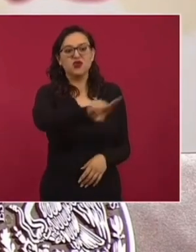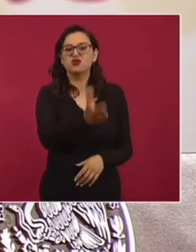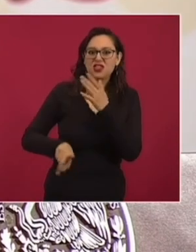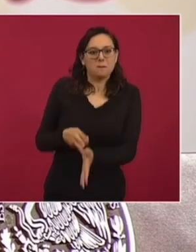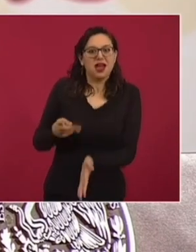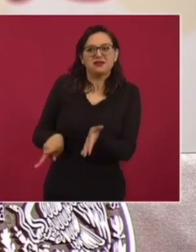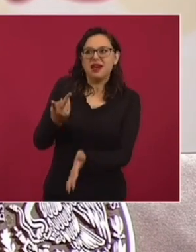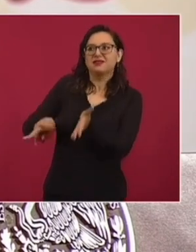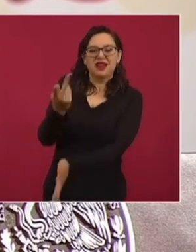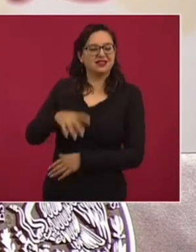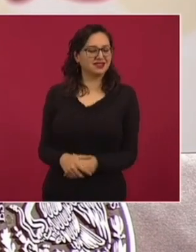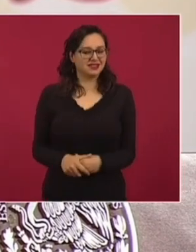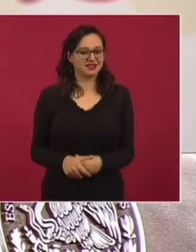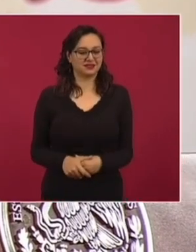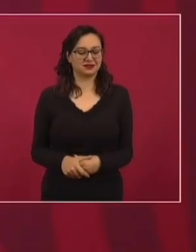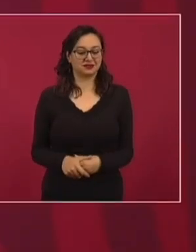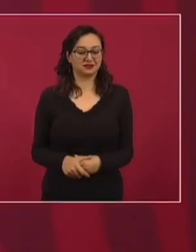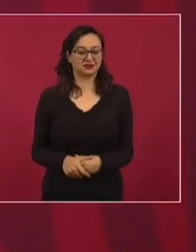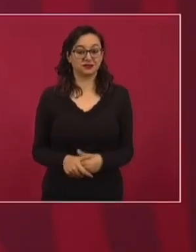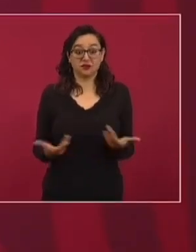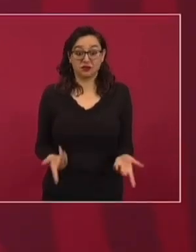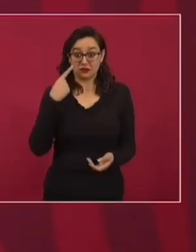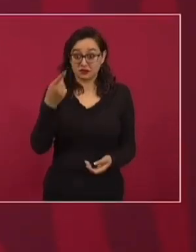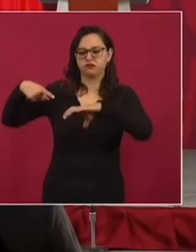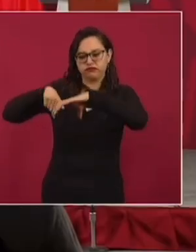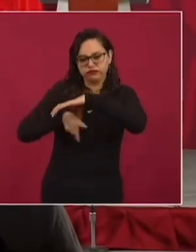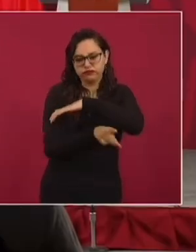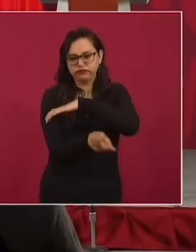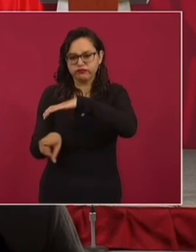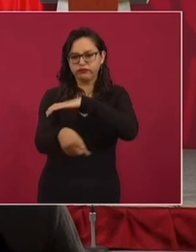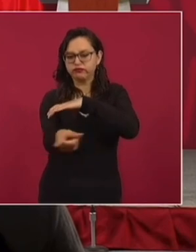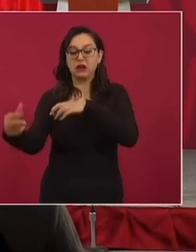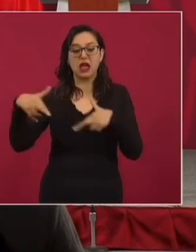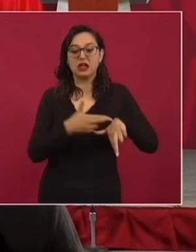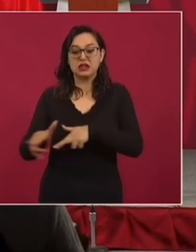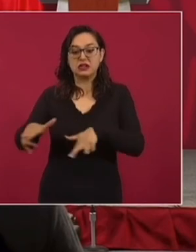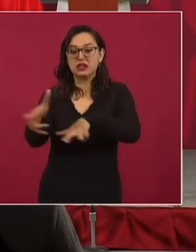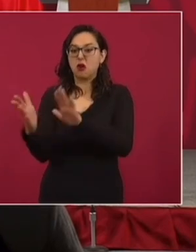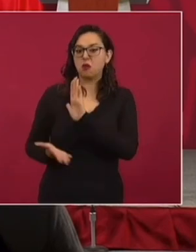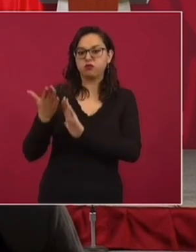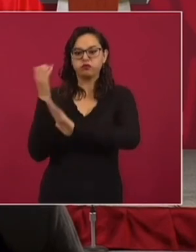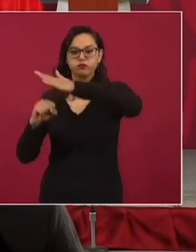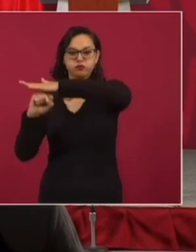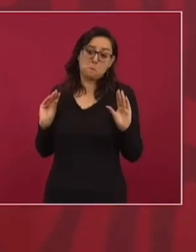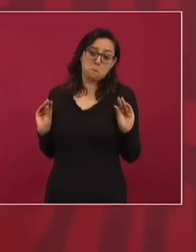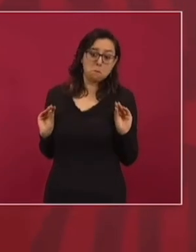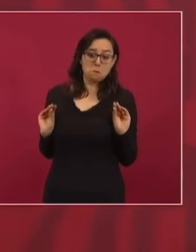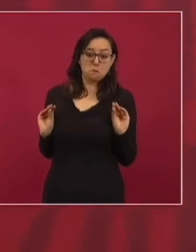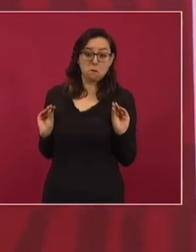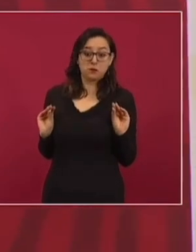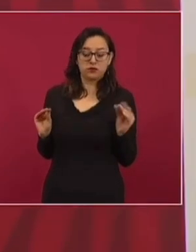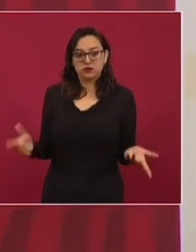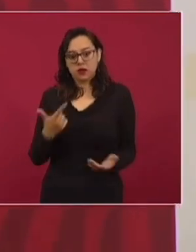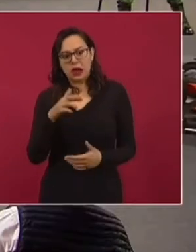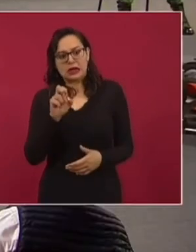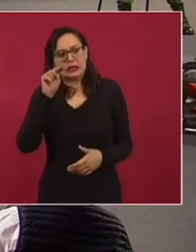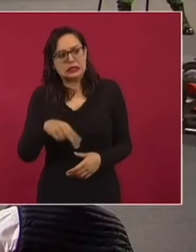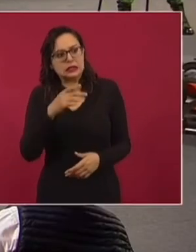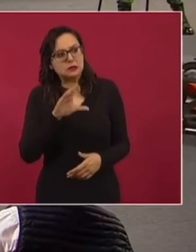en esa región. Porque ahí está Calica, precisamente. Nadie dijo nada. Nadie dijo, Greenpeace,